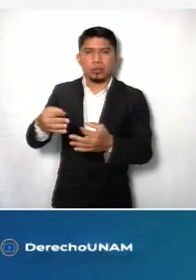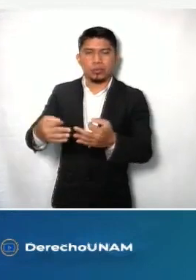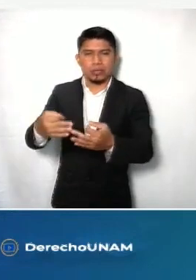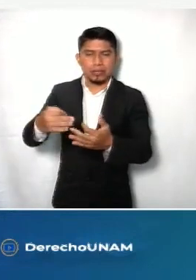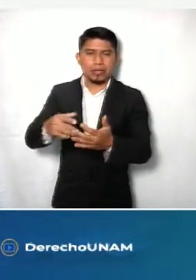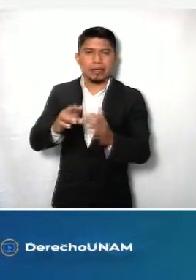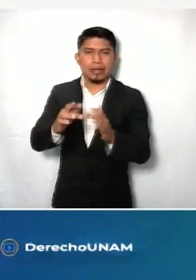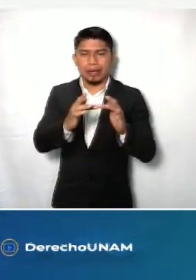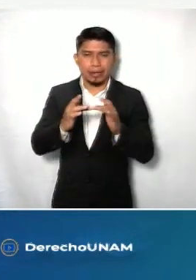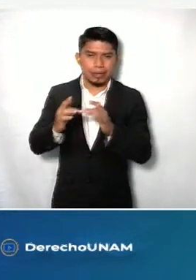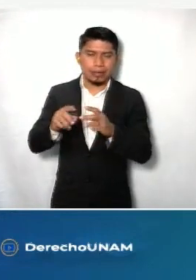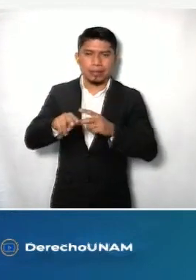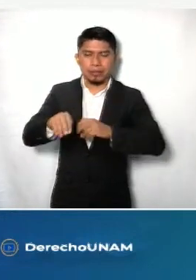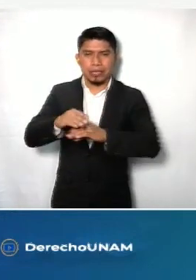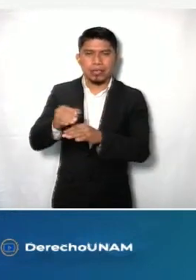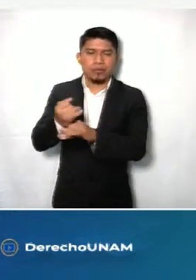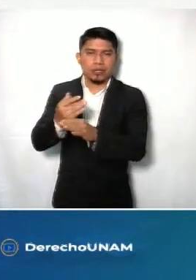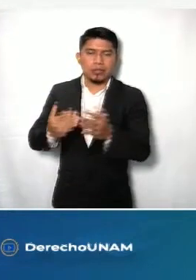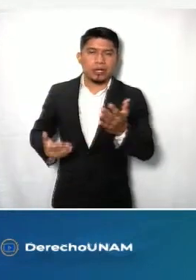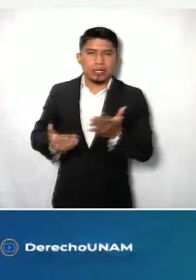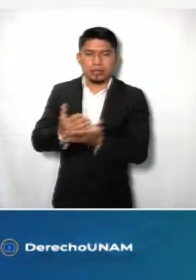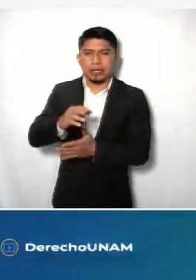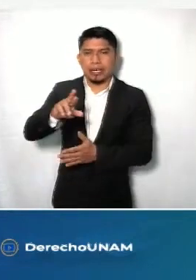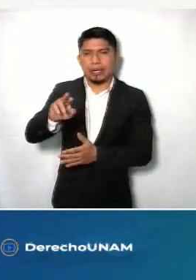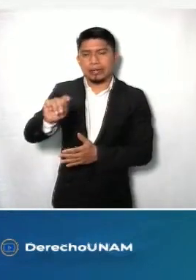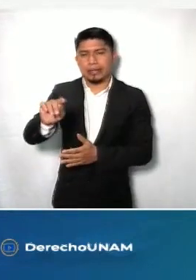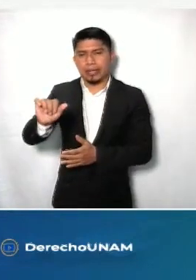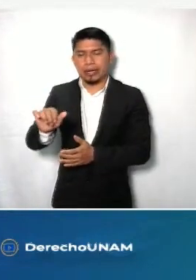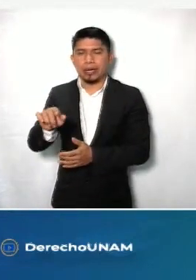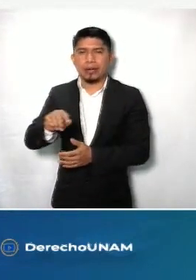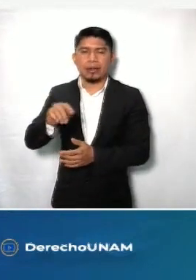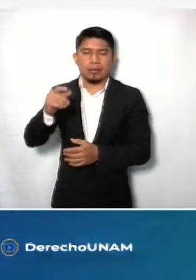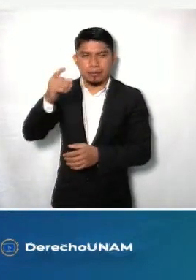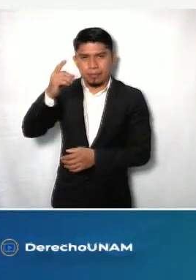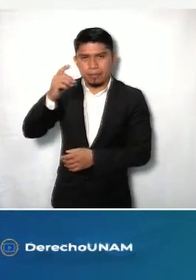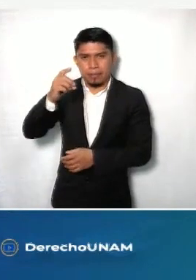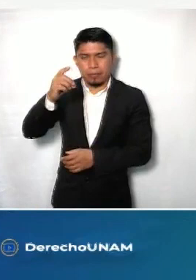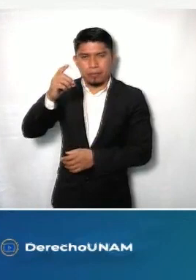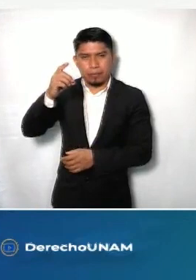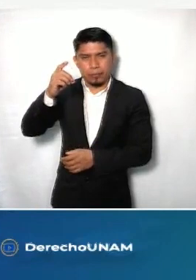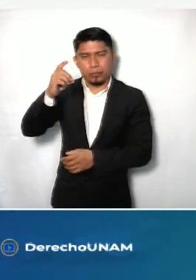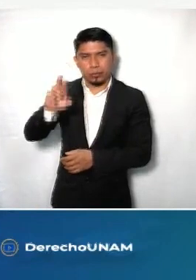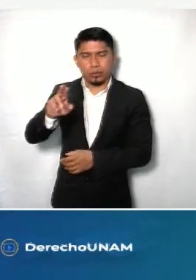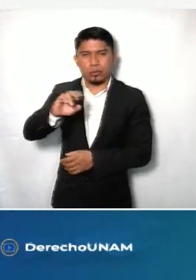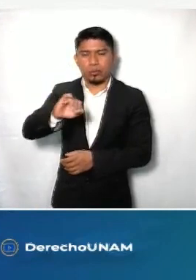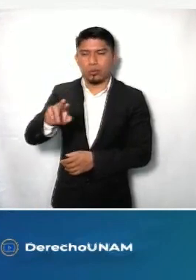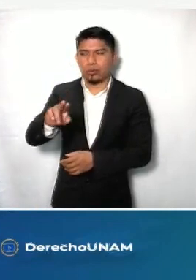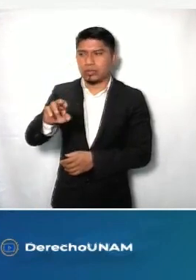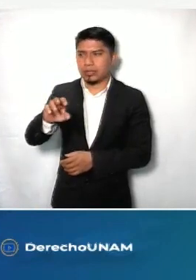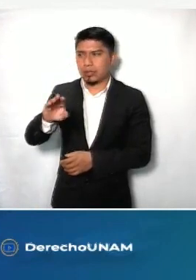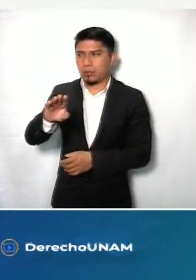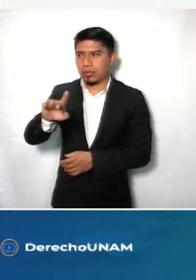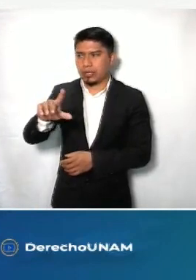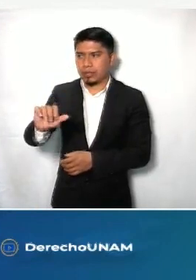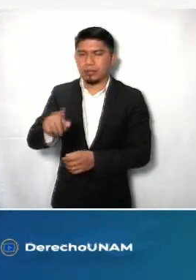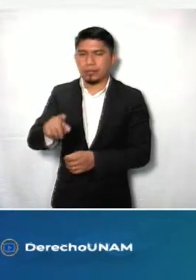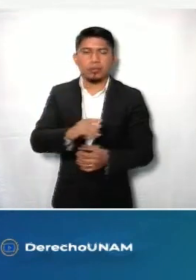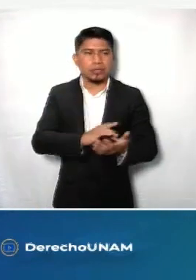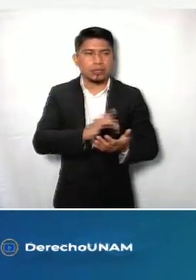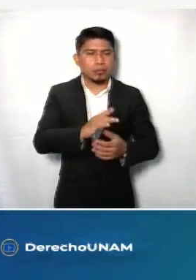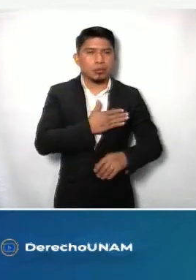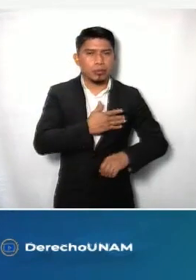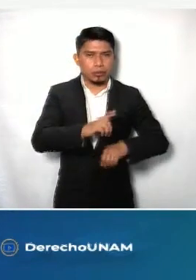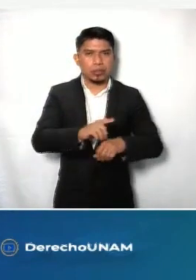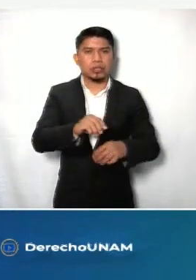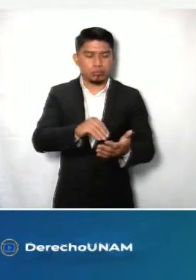Judicial de la Red de Transparencia y Acceso a la Información, RTA, el doctor Julio César Bonilla Gutiérrez. Adelante, por favor. Muchísimas gracias y muy